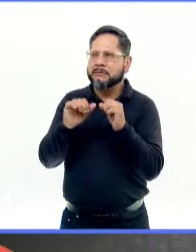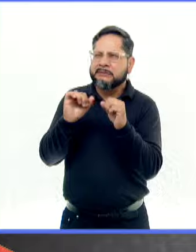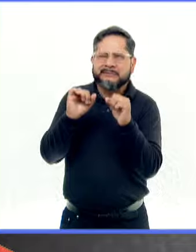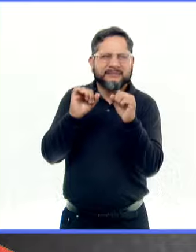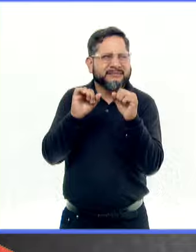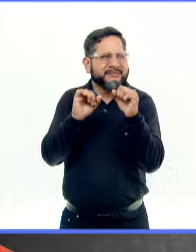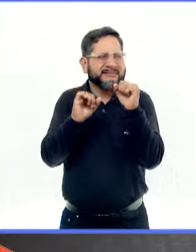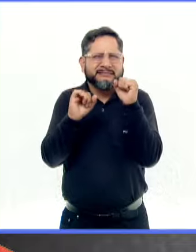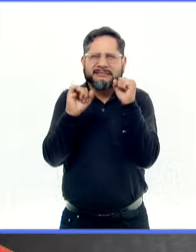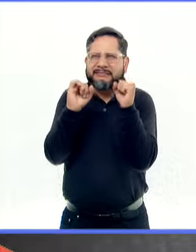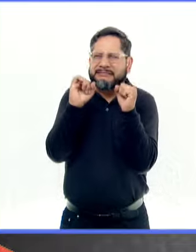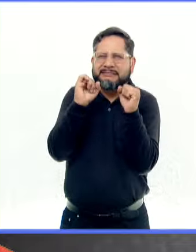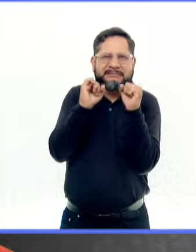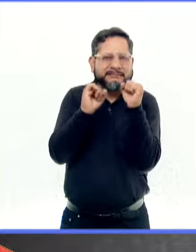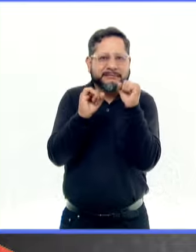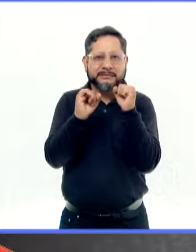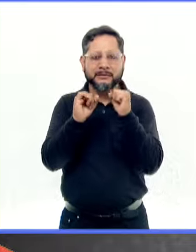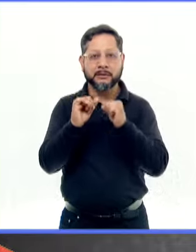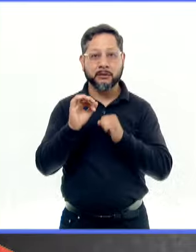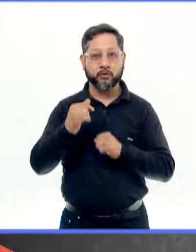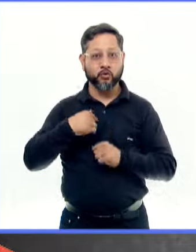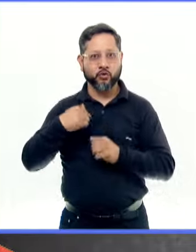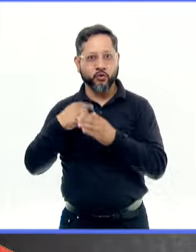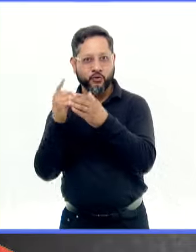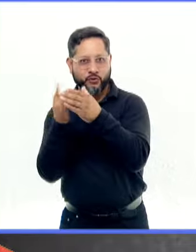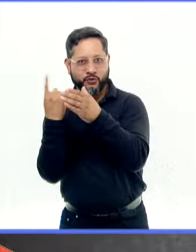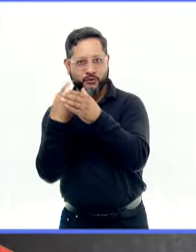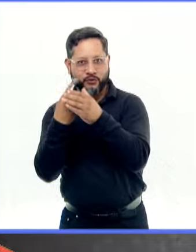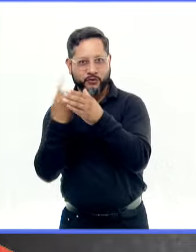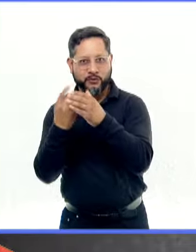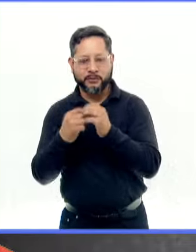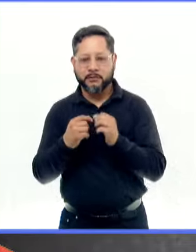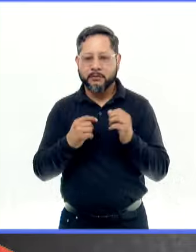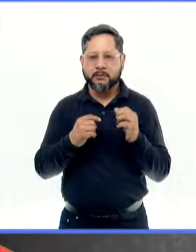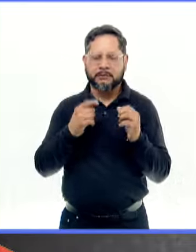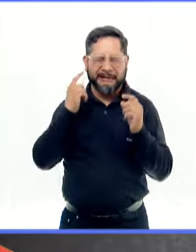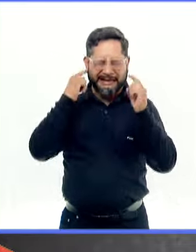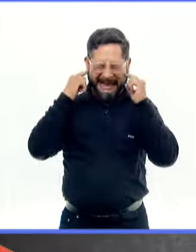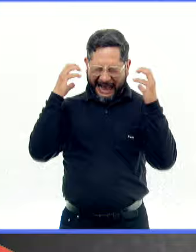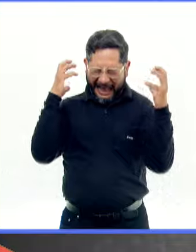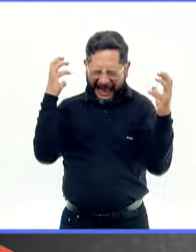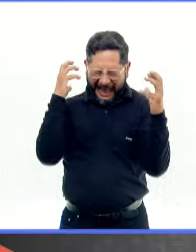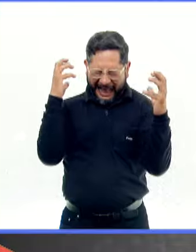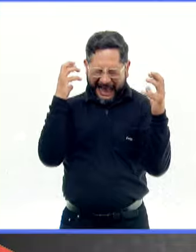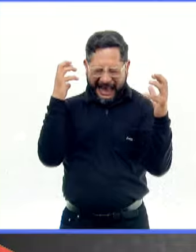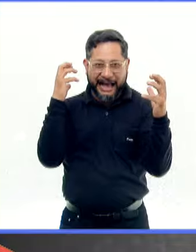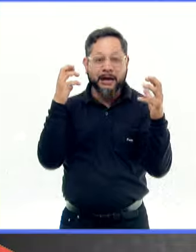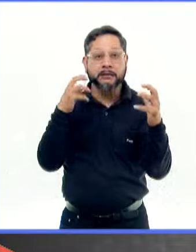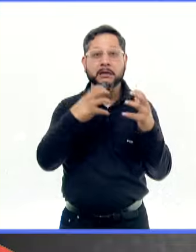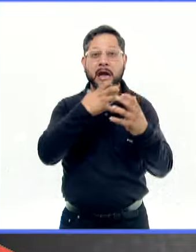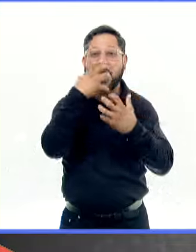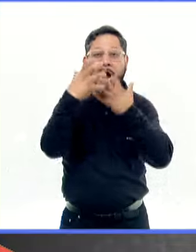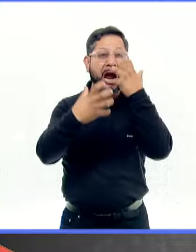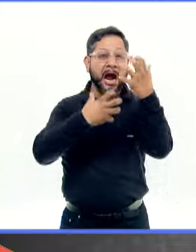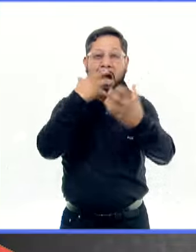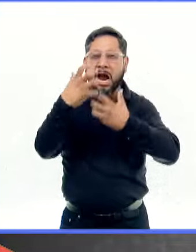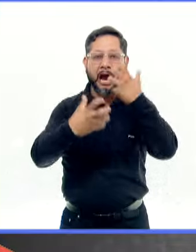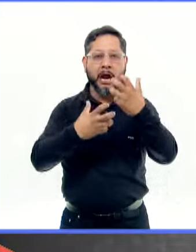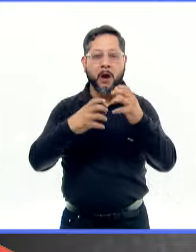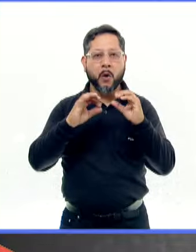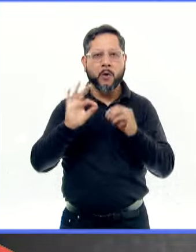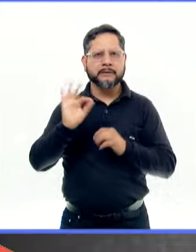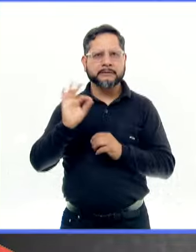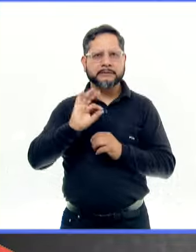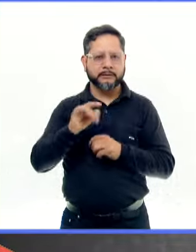Lo típico te dicen es, pone a la licuadora y era unos gritos de pavor. O bebés que no aceptan ciertas